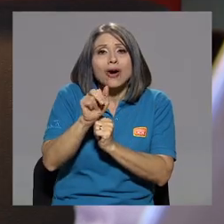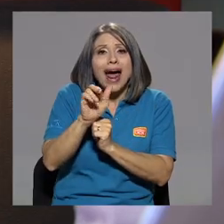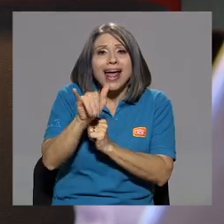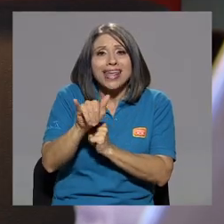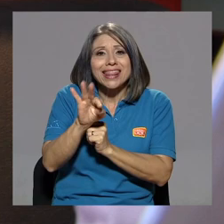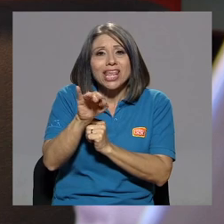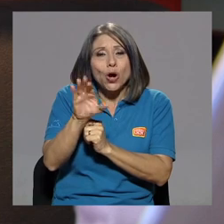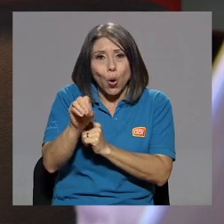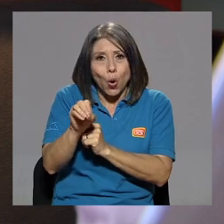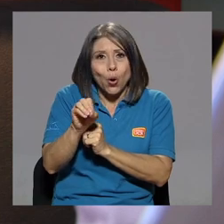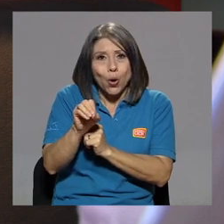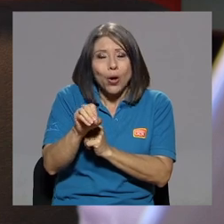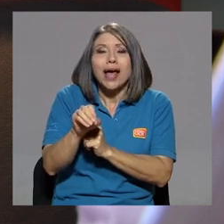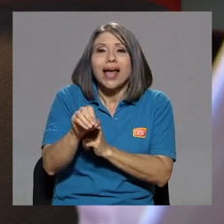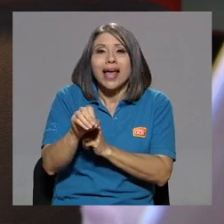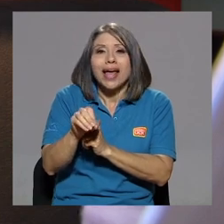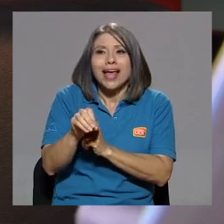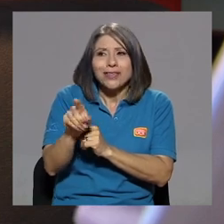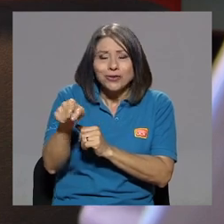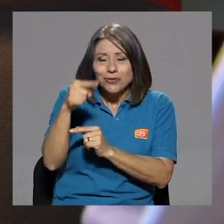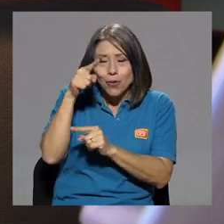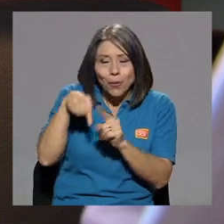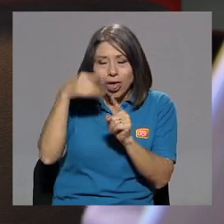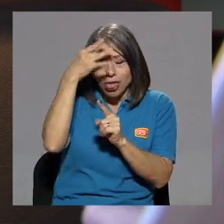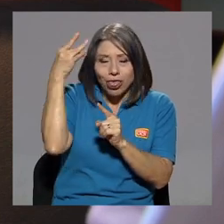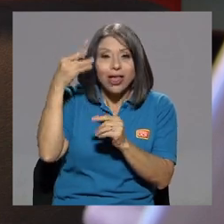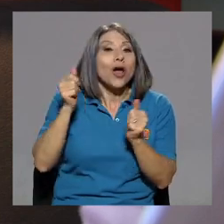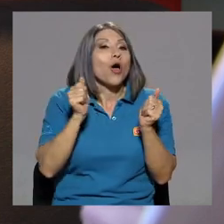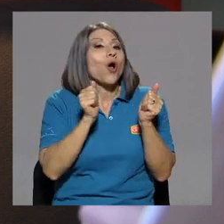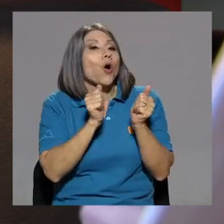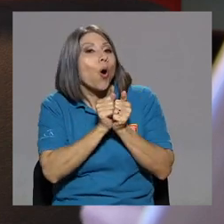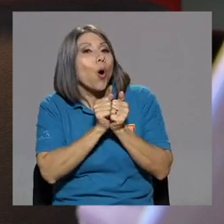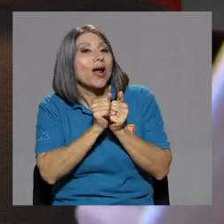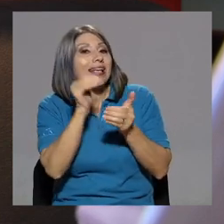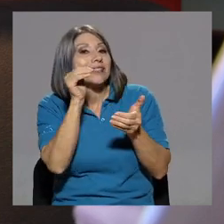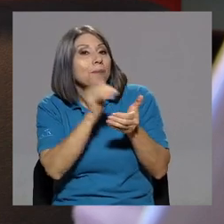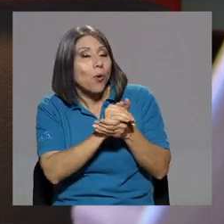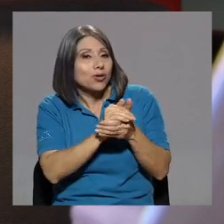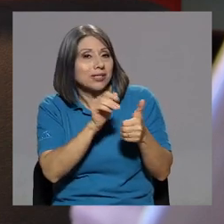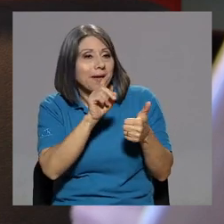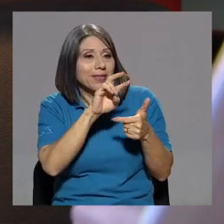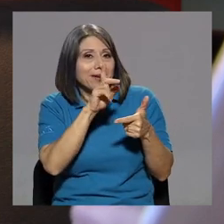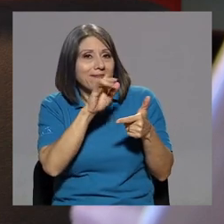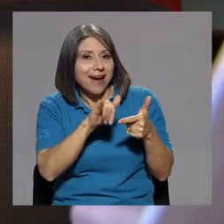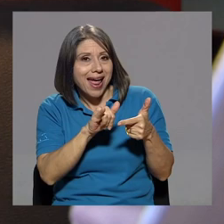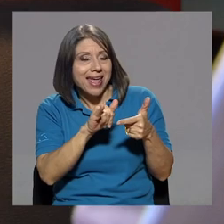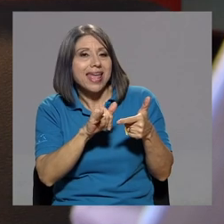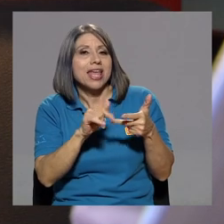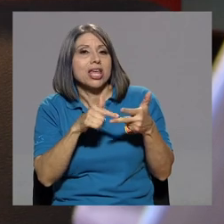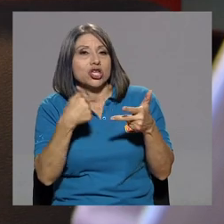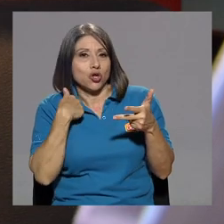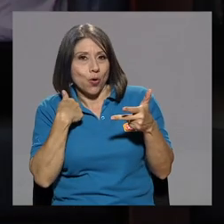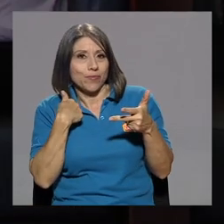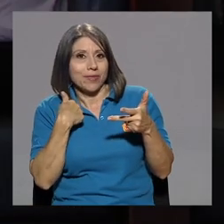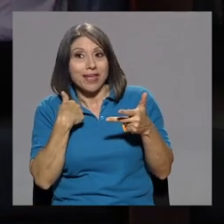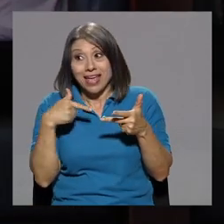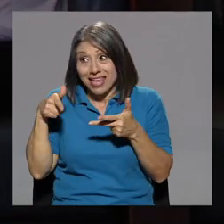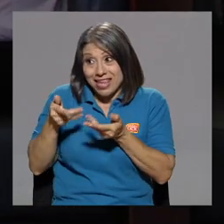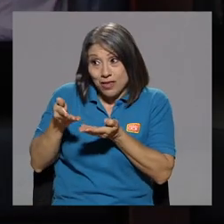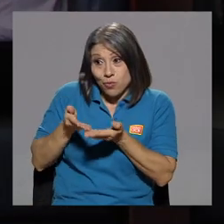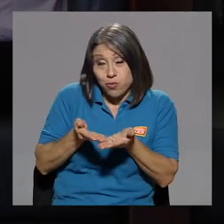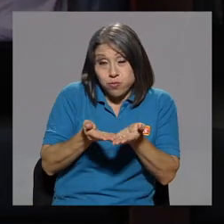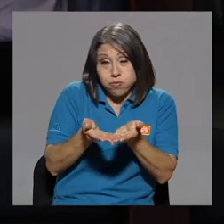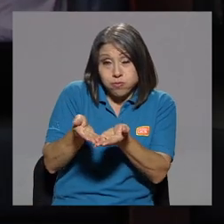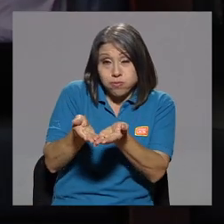y... Con esposa, papito, papito y yo, entonces... Y cantaban en la panguita.